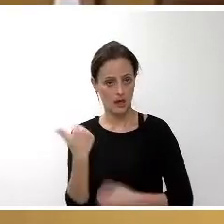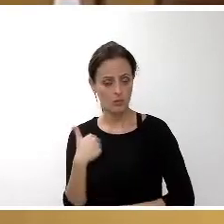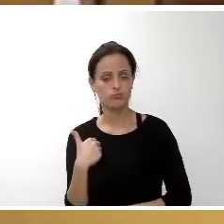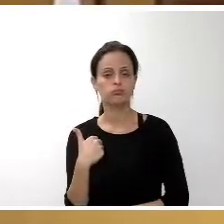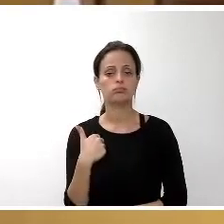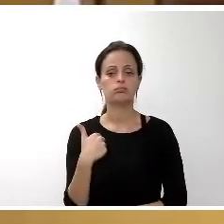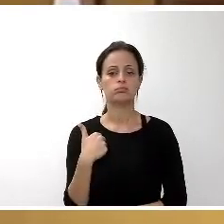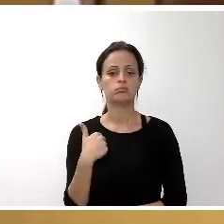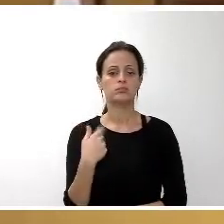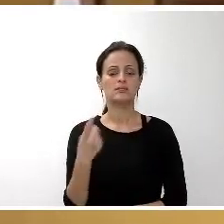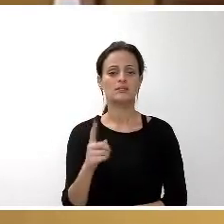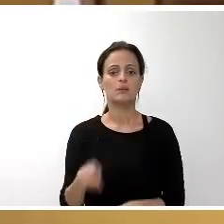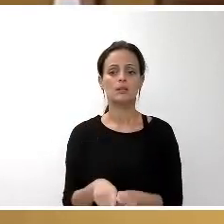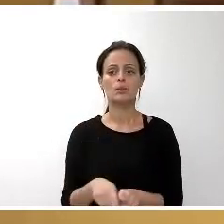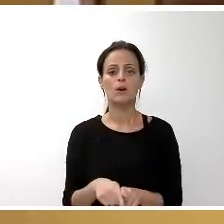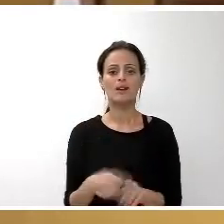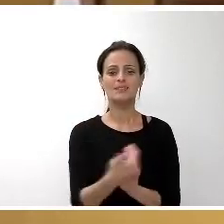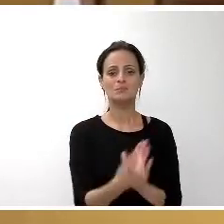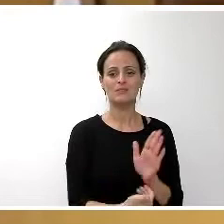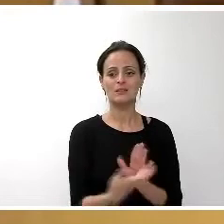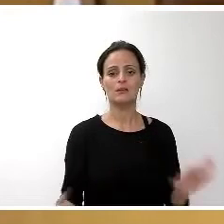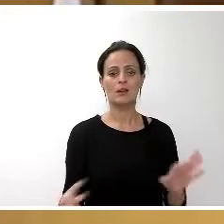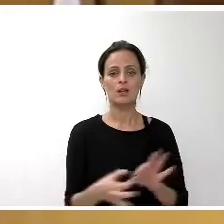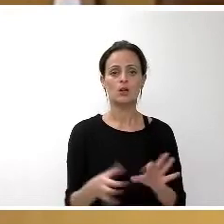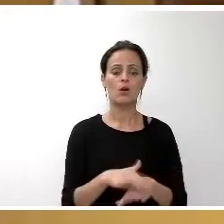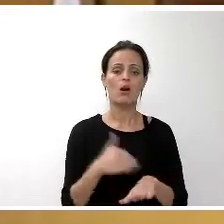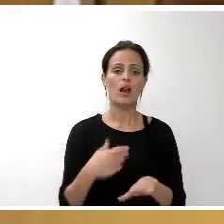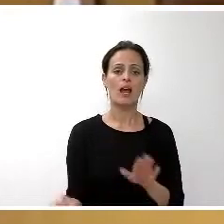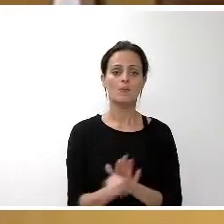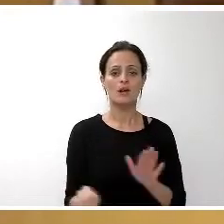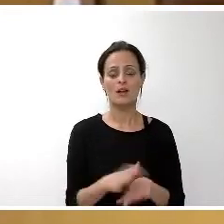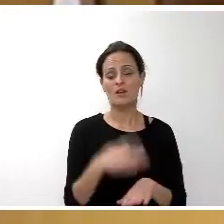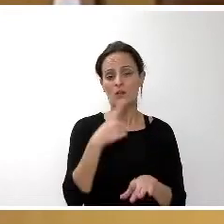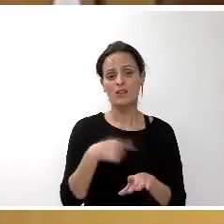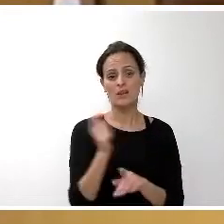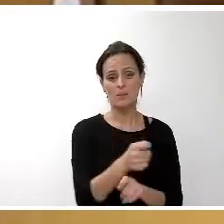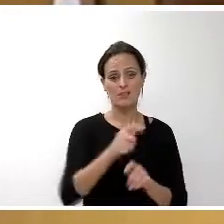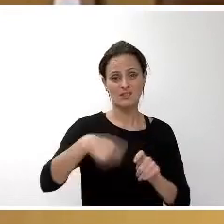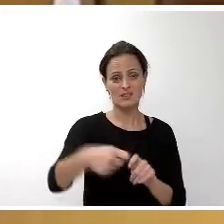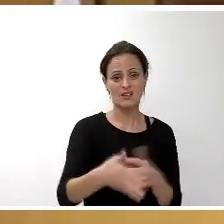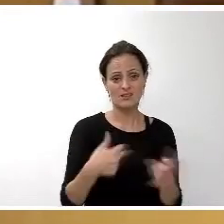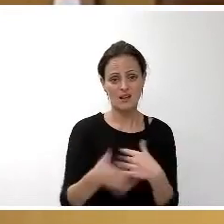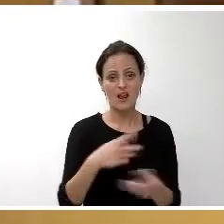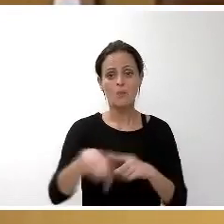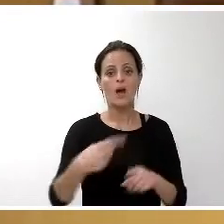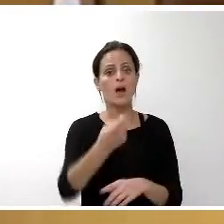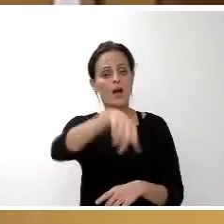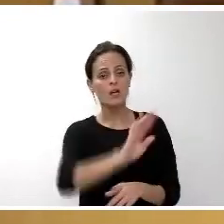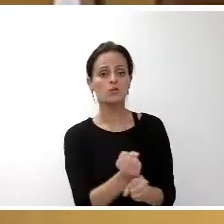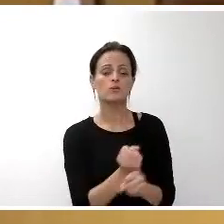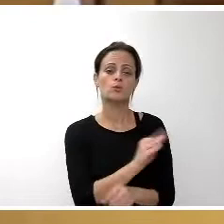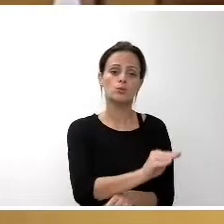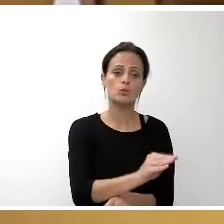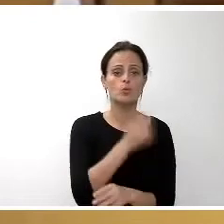Expediente relativo a la creación de la marca colectiva Pesca Artesanal, así como la aprobación de su reglamento de uso. Señor consejero, ¿querría